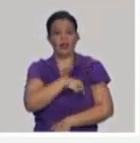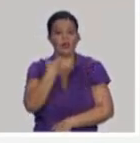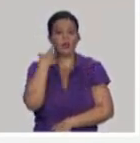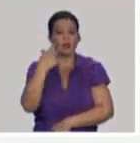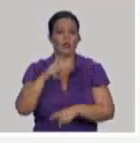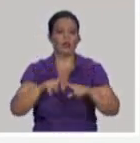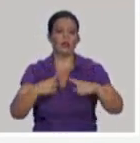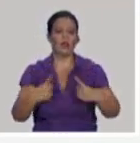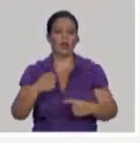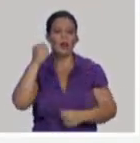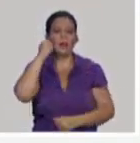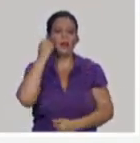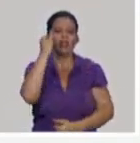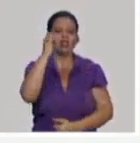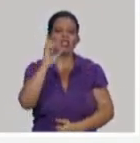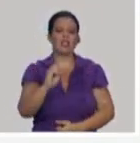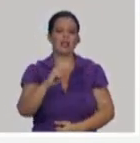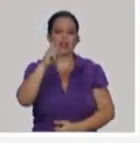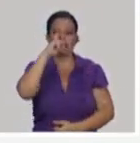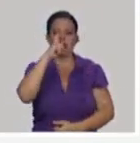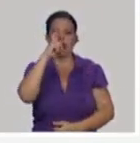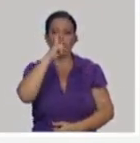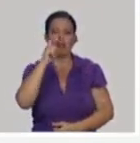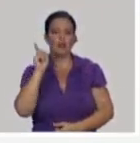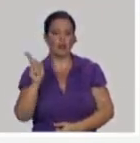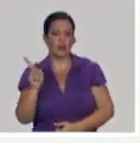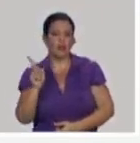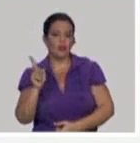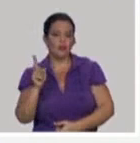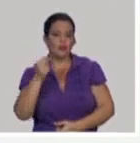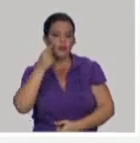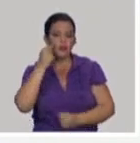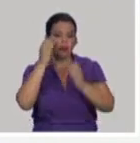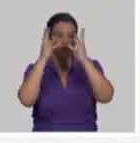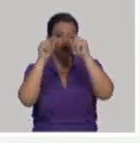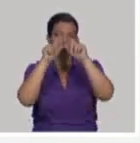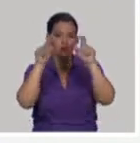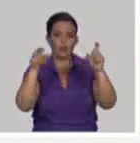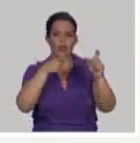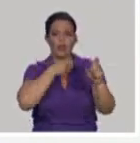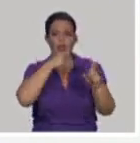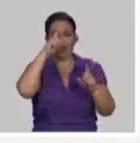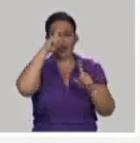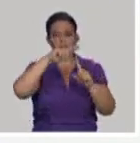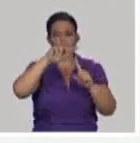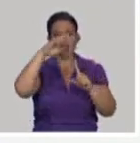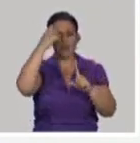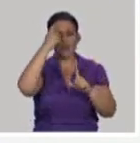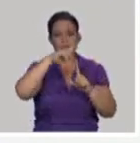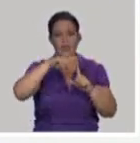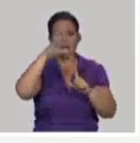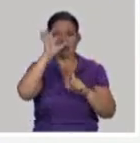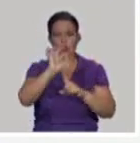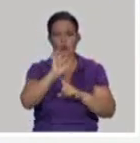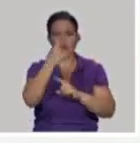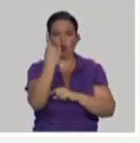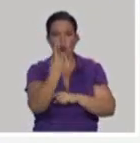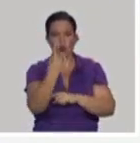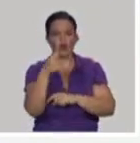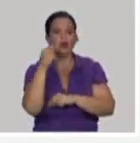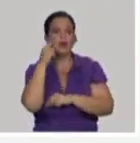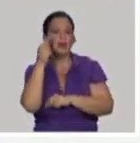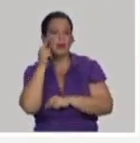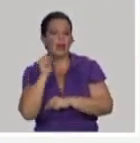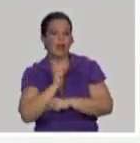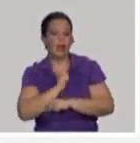que están representados ahí como estrato 1. Y vean que no hay un incremento significativo de los eventos adversos en nuestros ancianos. Y eso es muy